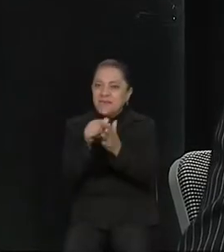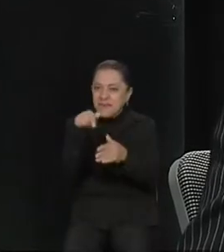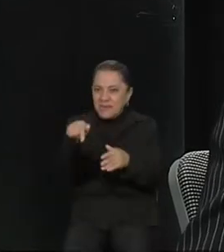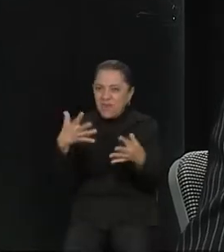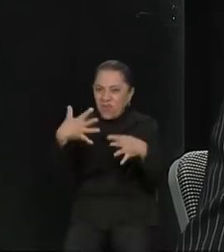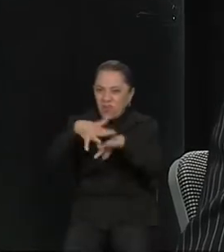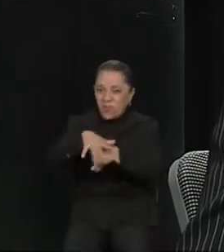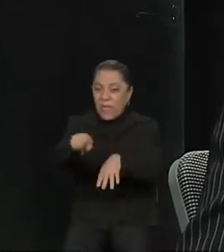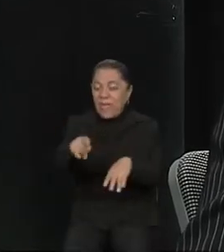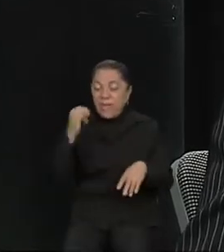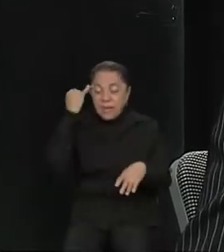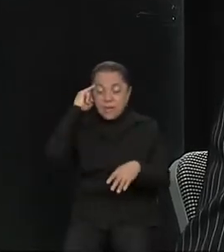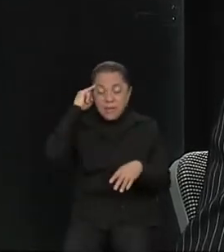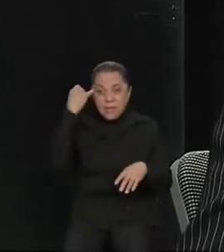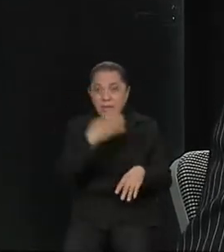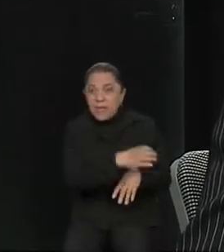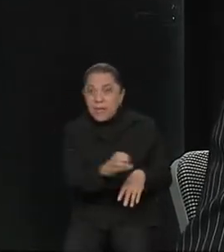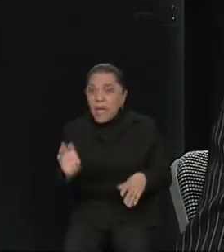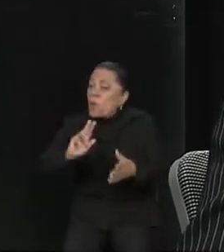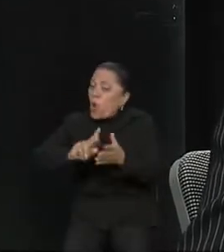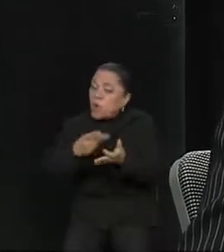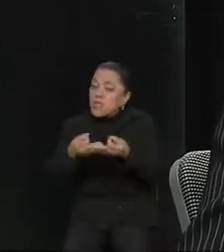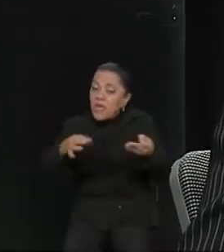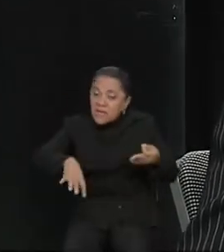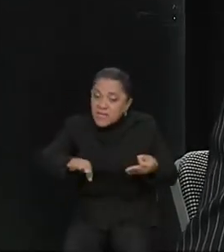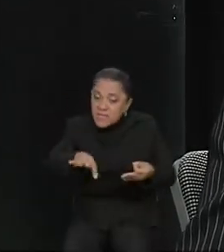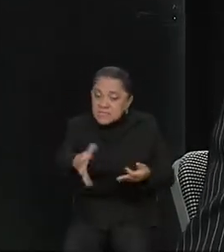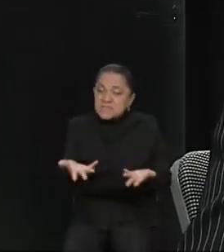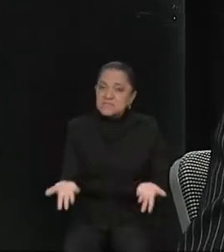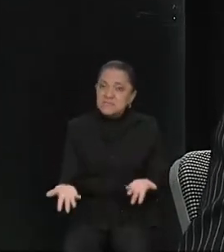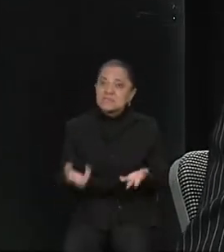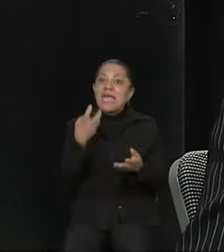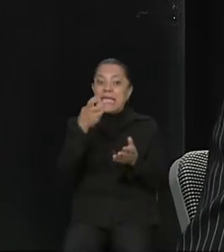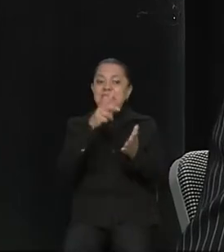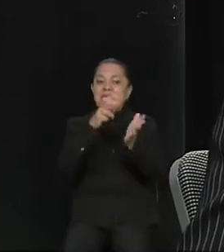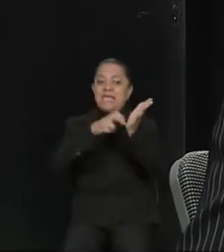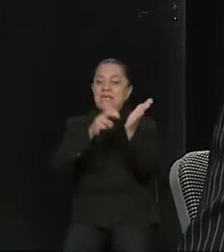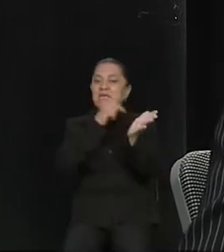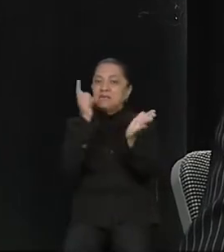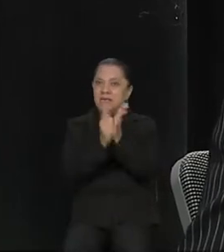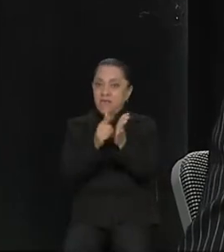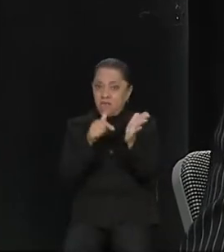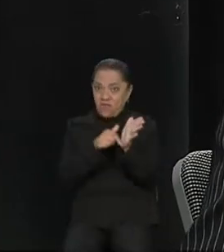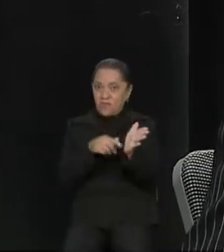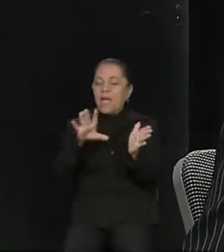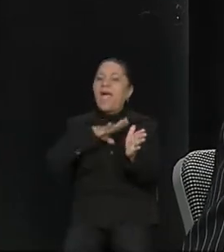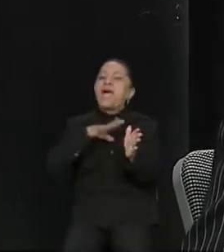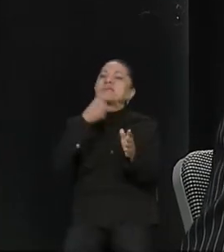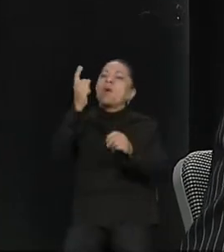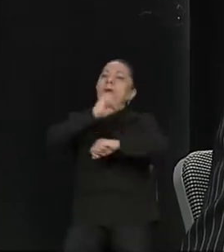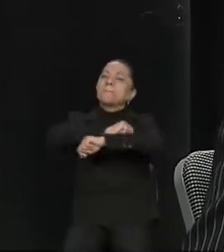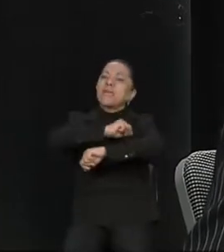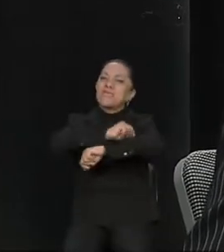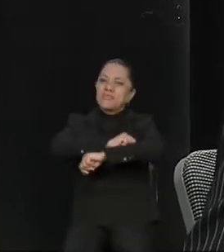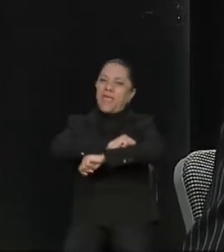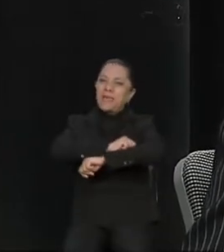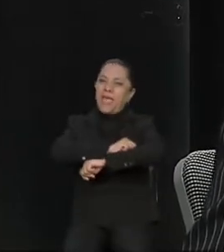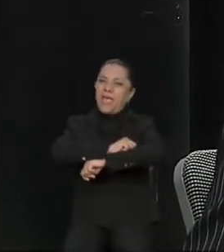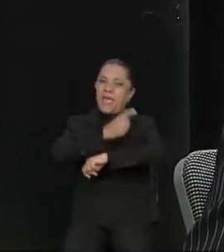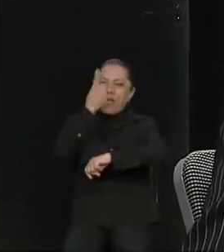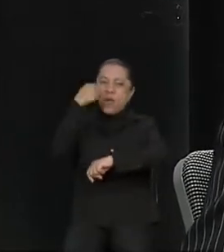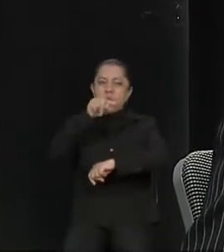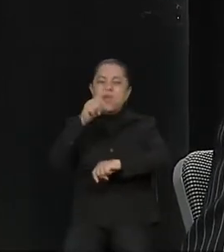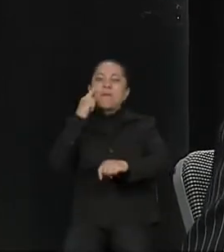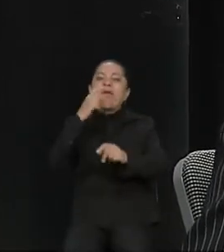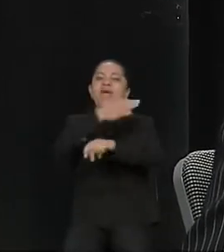tierra. Que tengamos mediante esta reforma ventanillas únicas en donde se acaben los moches. Tenemos que